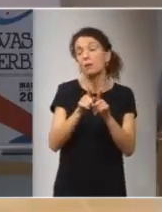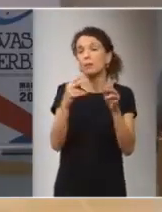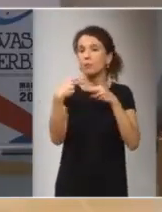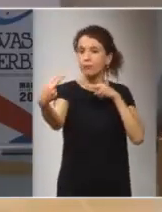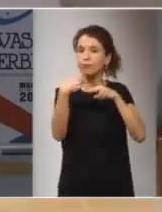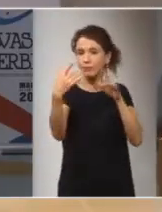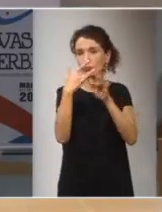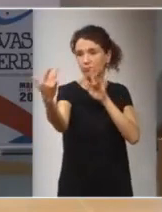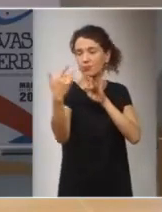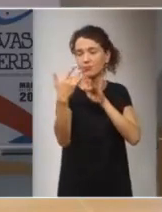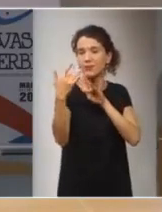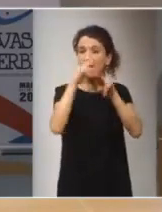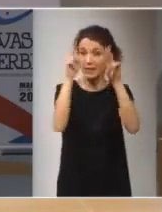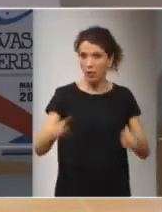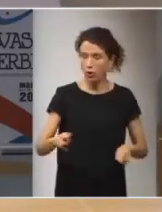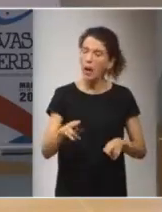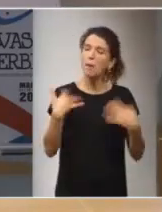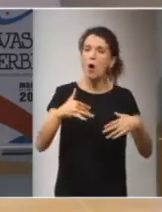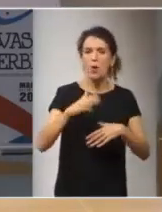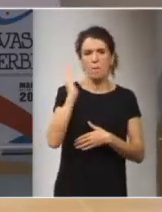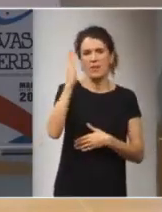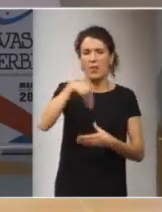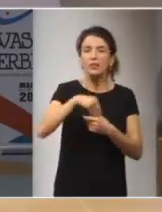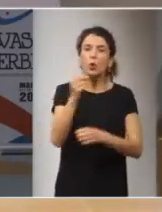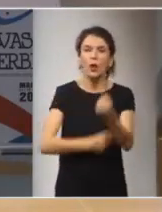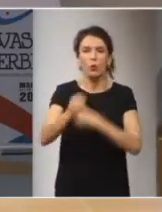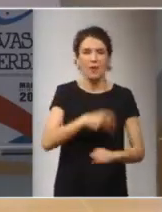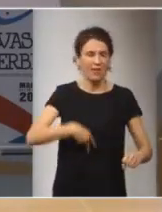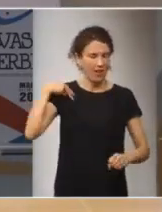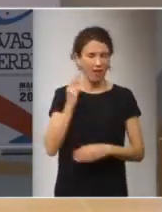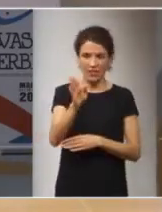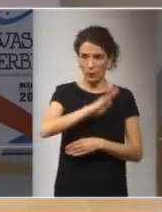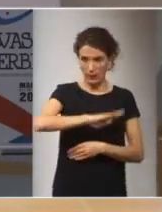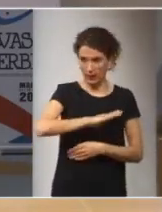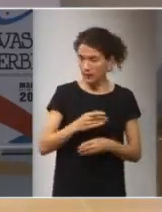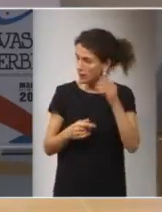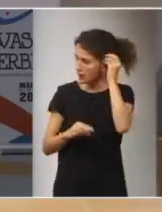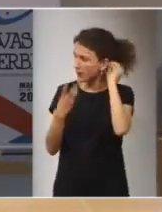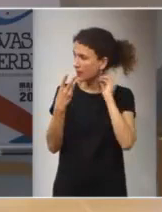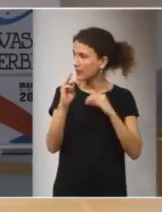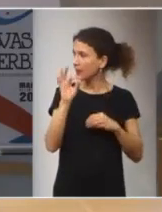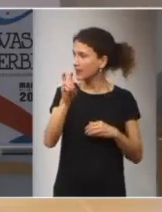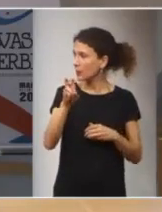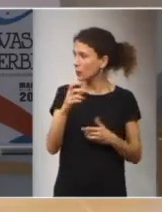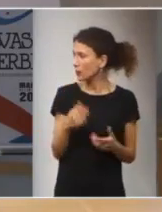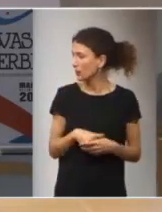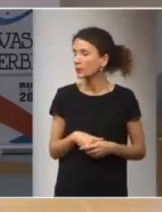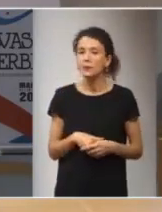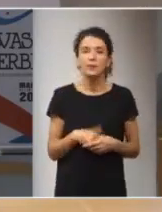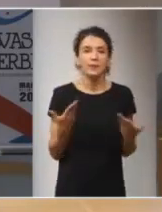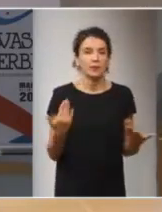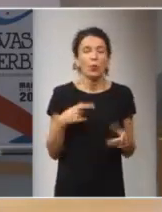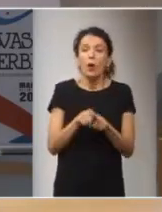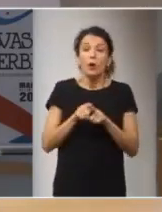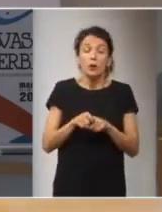y tendría un impacto muy fuerte sobre la economía global 30 segundos no habría